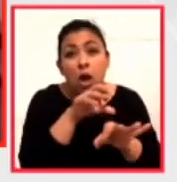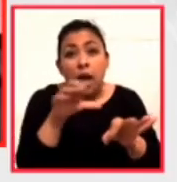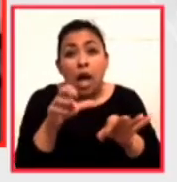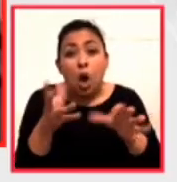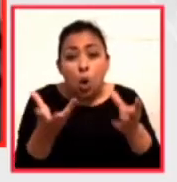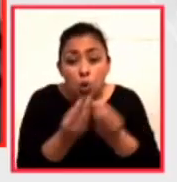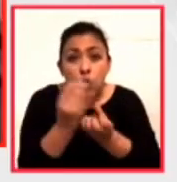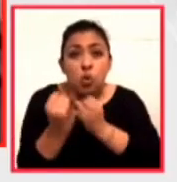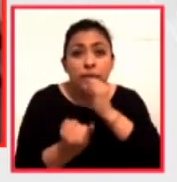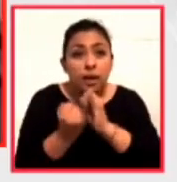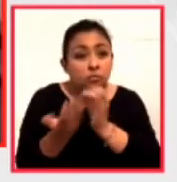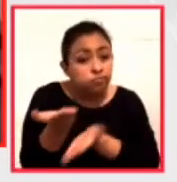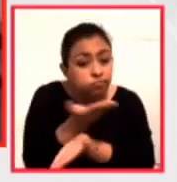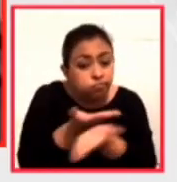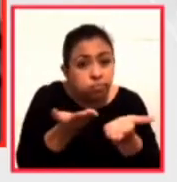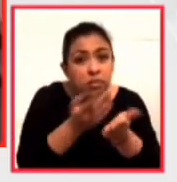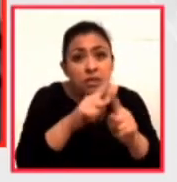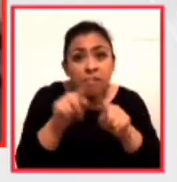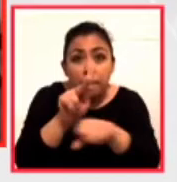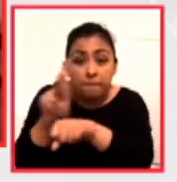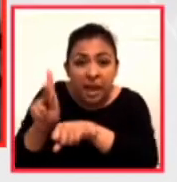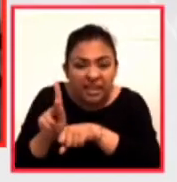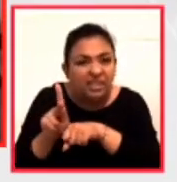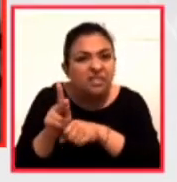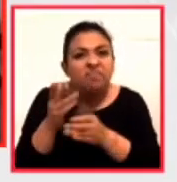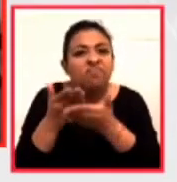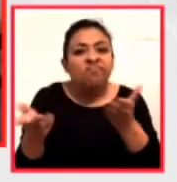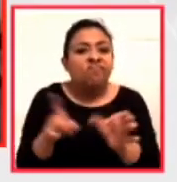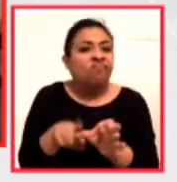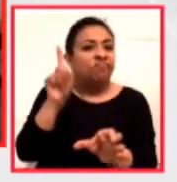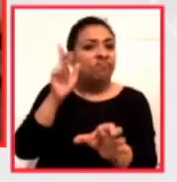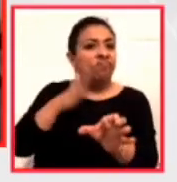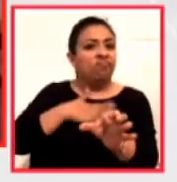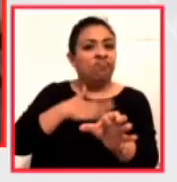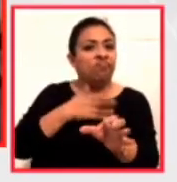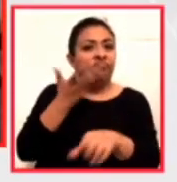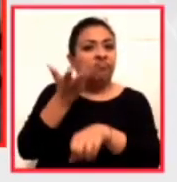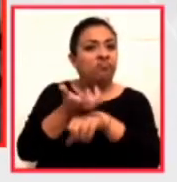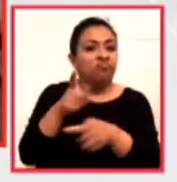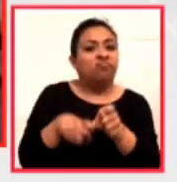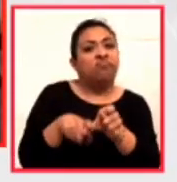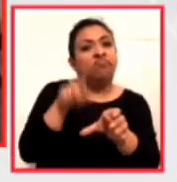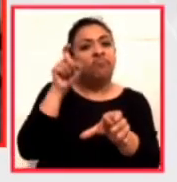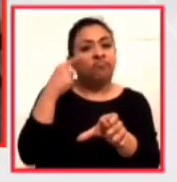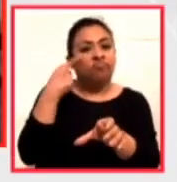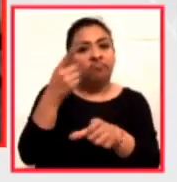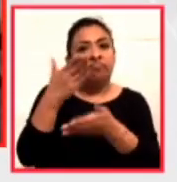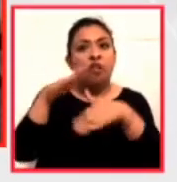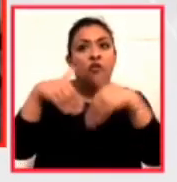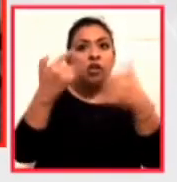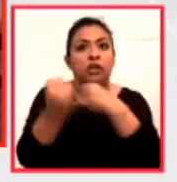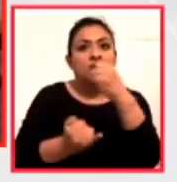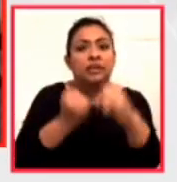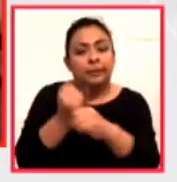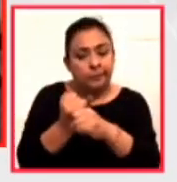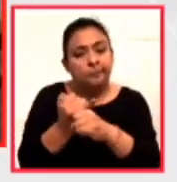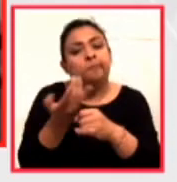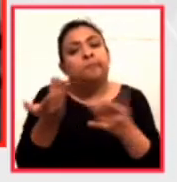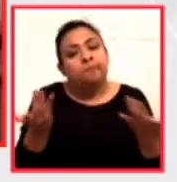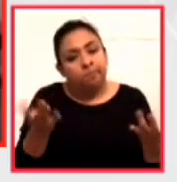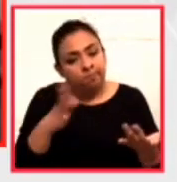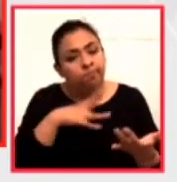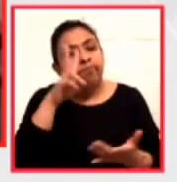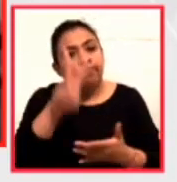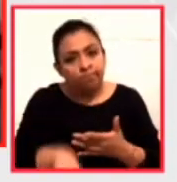internacional entre los estados, esta ausencia que deja Estados Unidos en el panorama internacional tiene y tendrá un